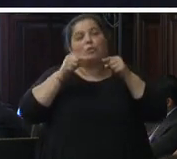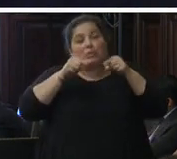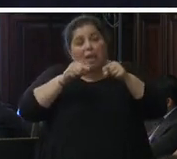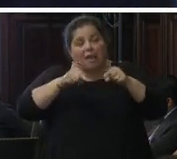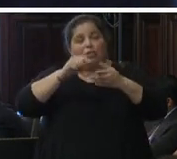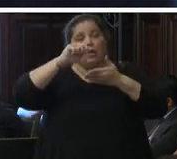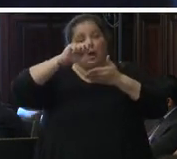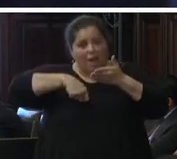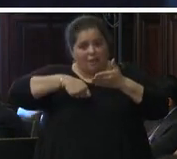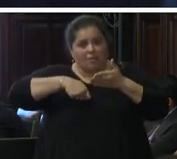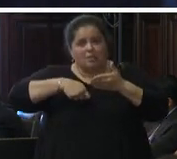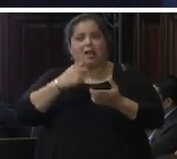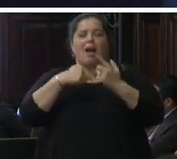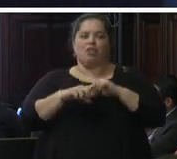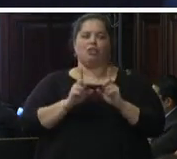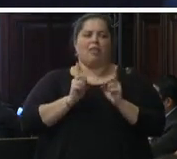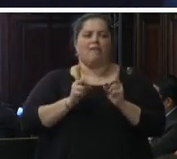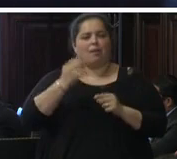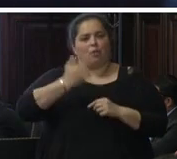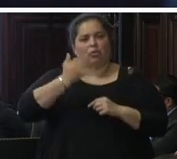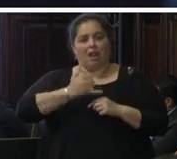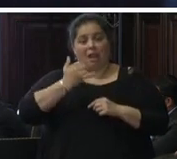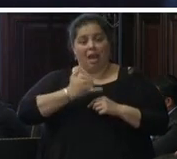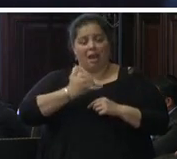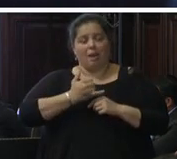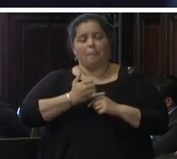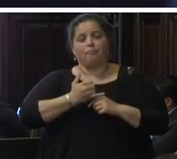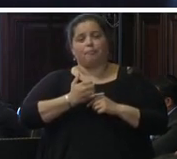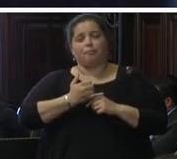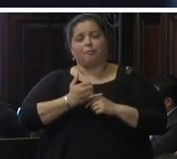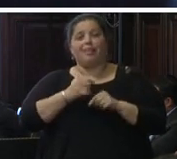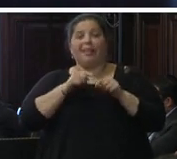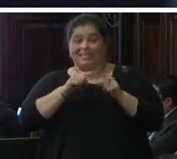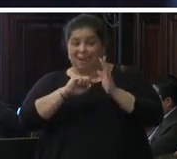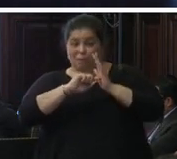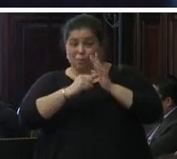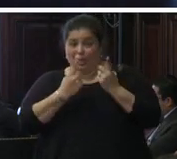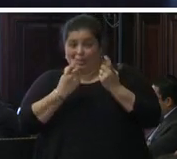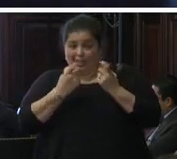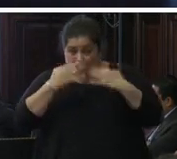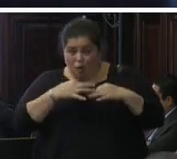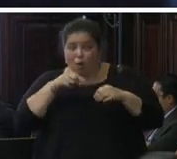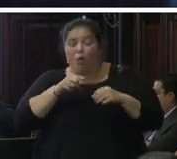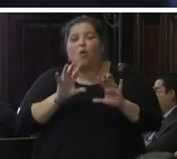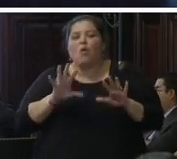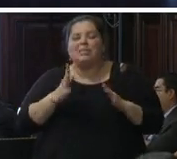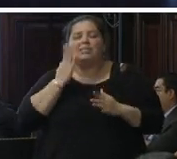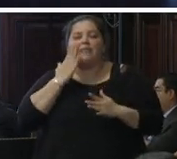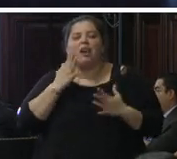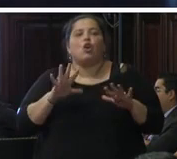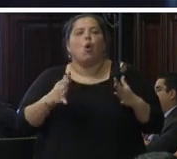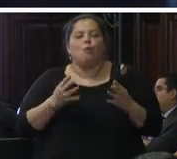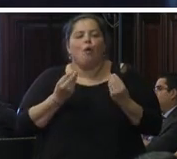entonces tendríamos que tener ese es el punto de referencia como vamos a